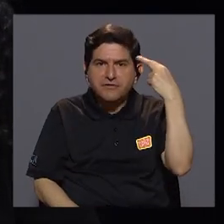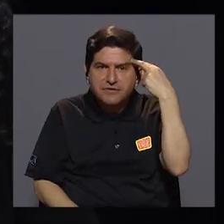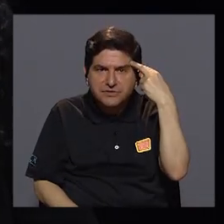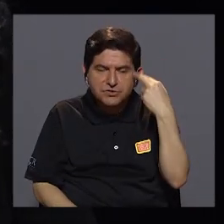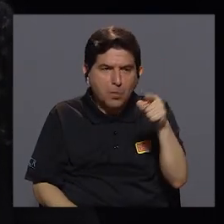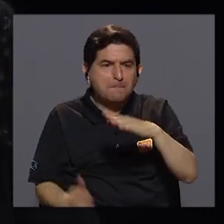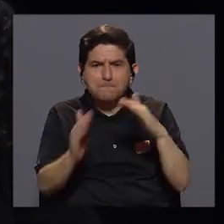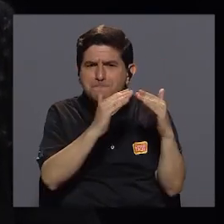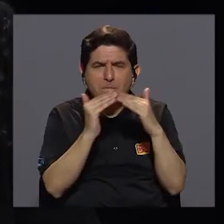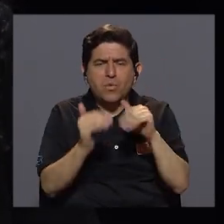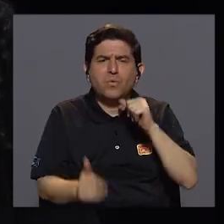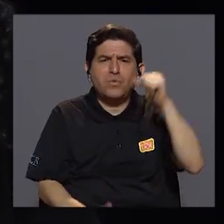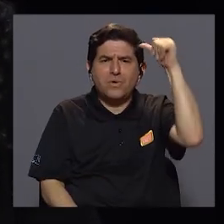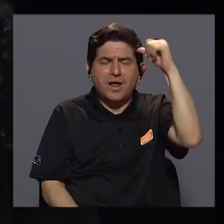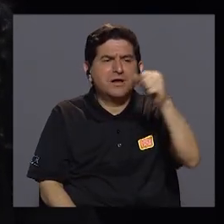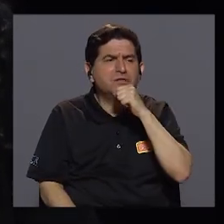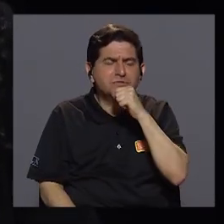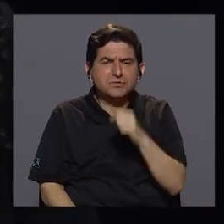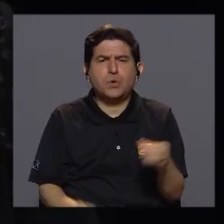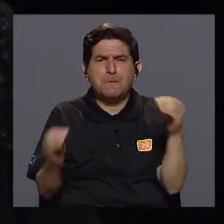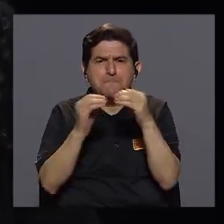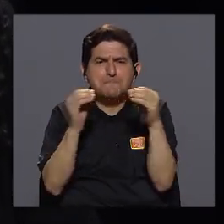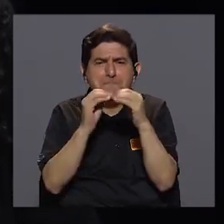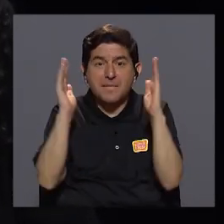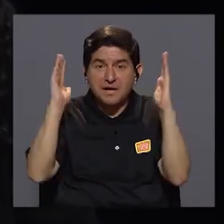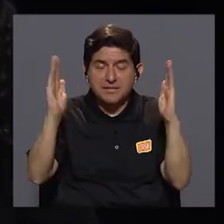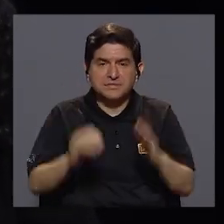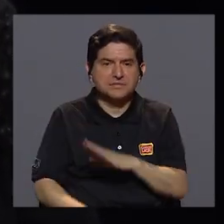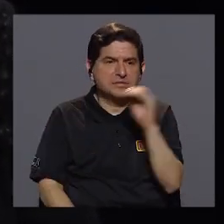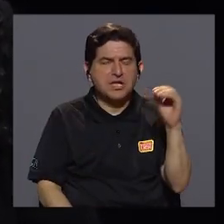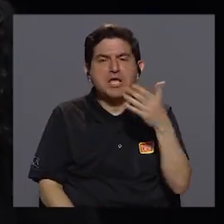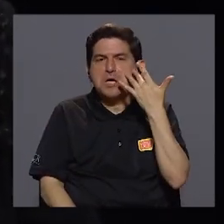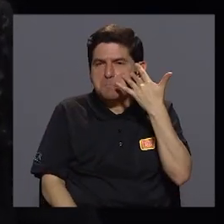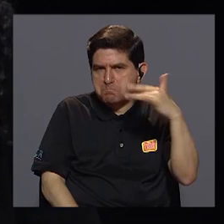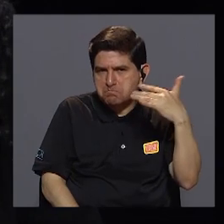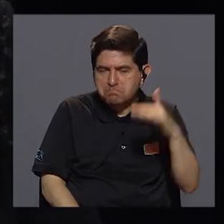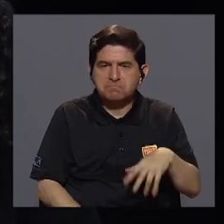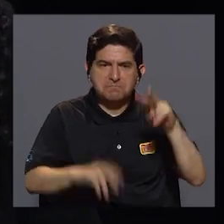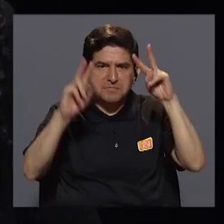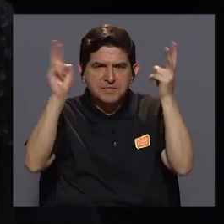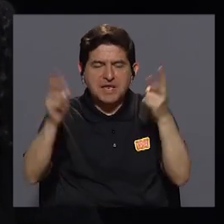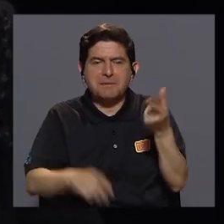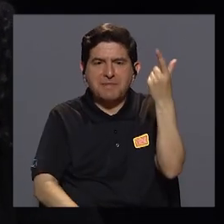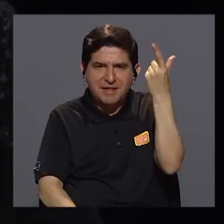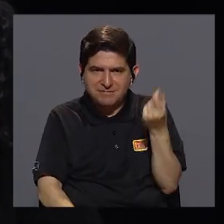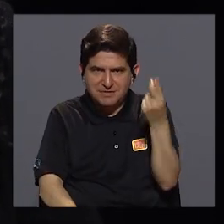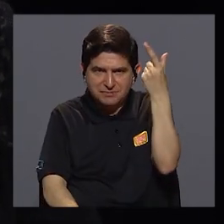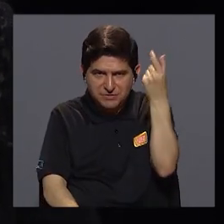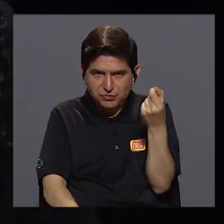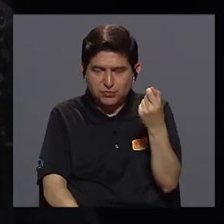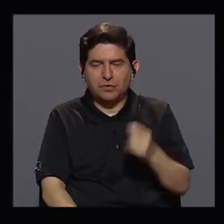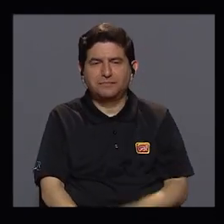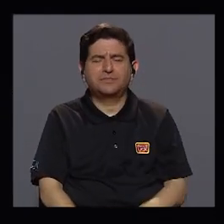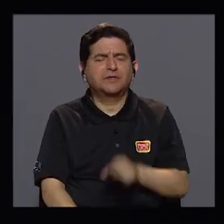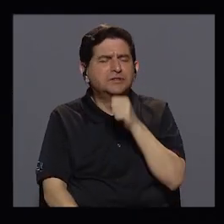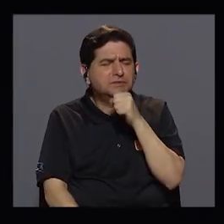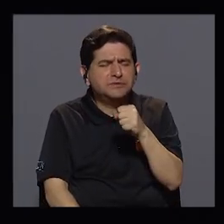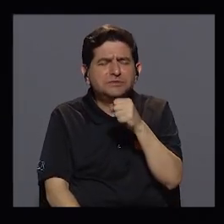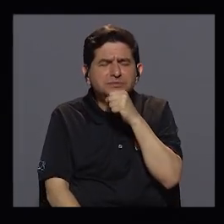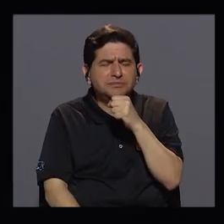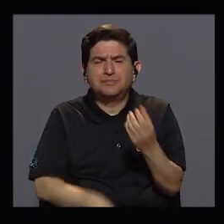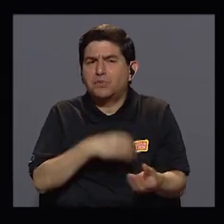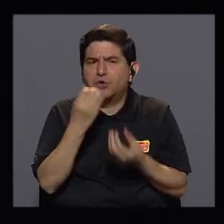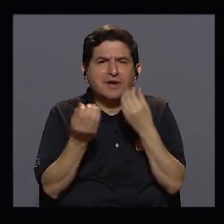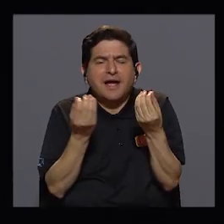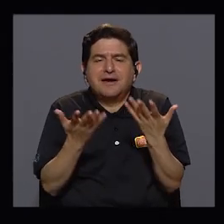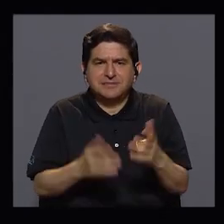a esa población adulta mayor que cada vez es de mayor magnitud y de forma similar con el tema de las pensiones, donde el envejecimiento lo